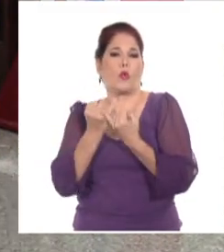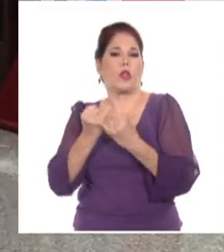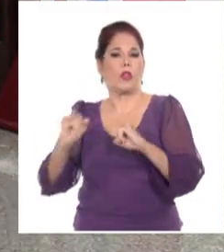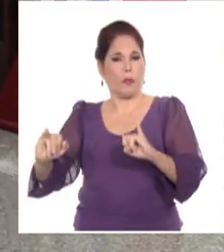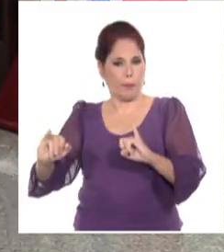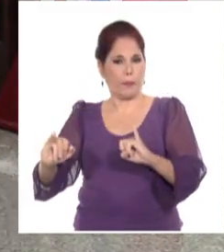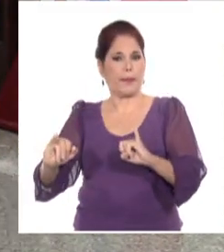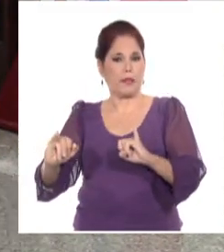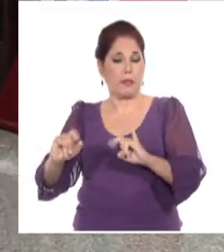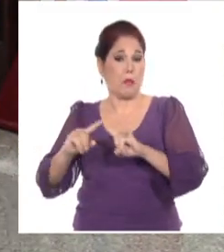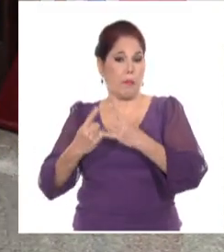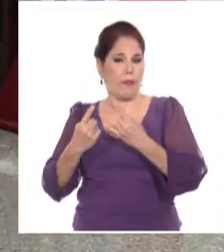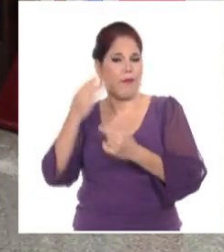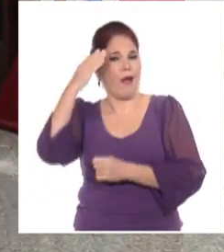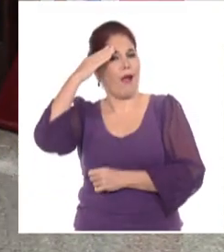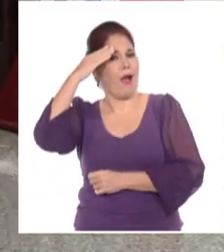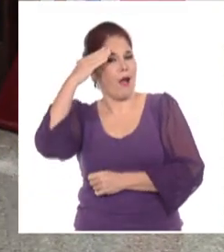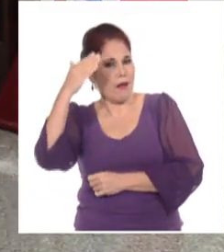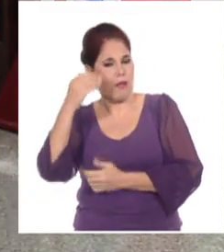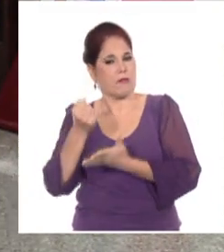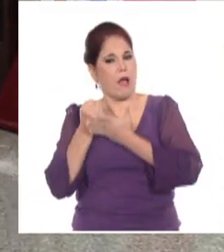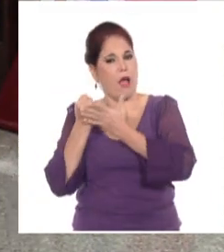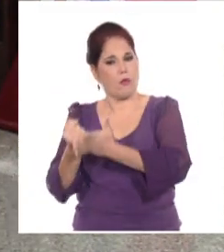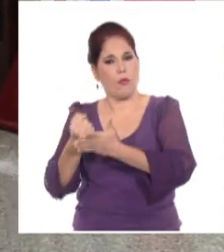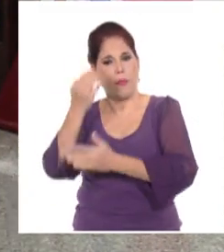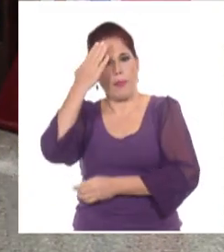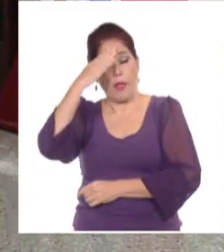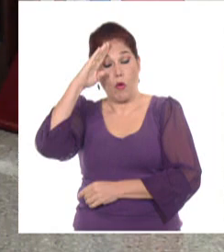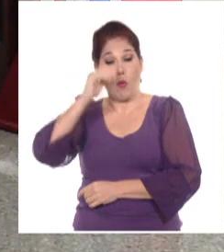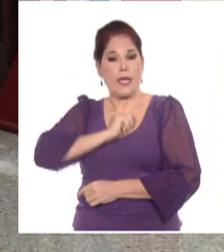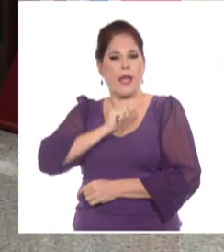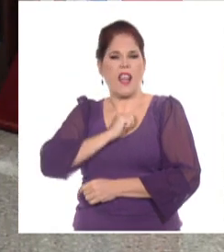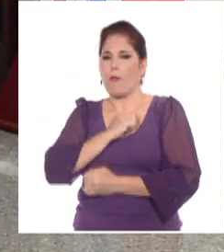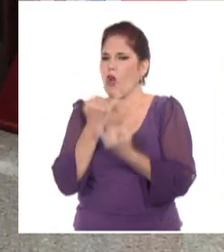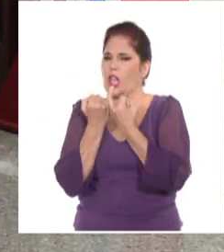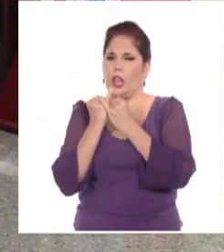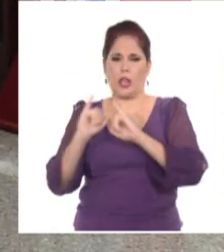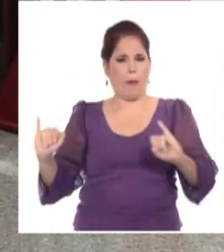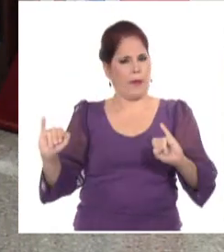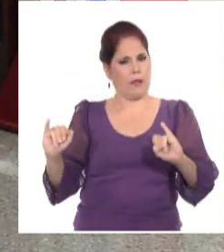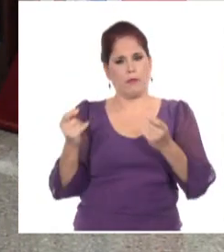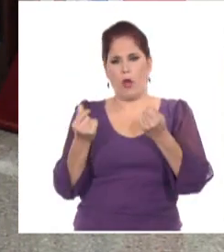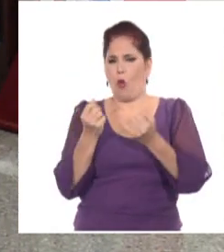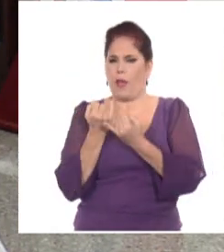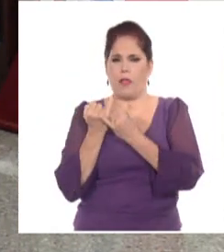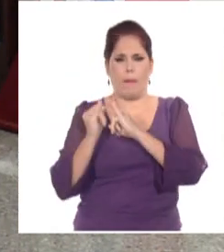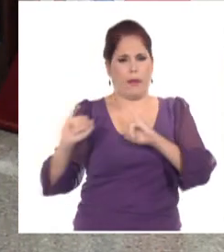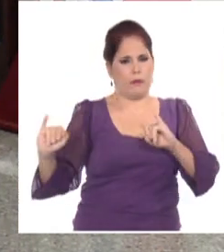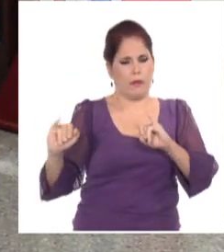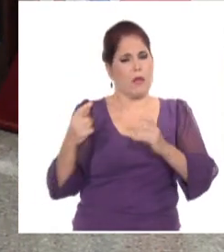buscar cooperación económica,